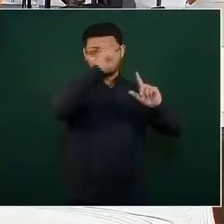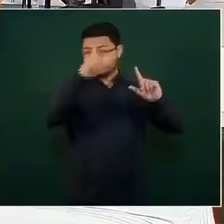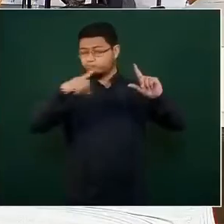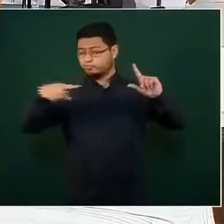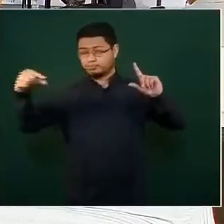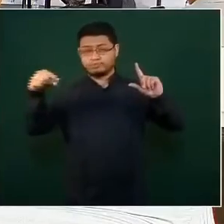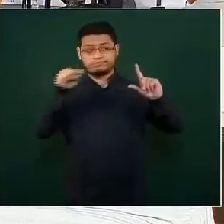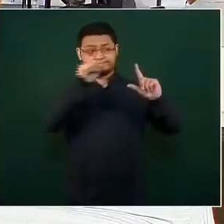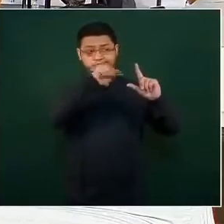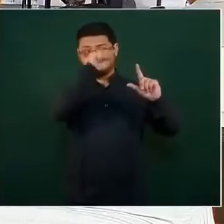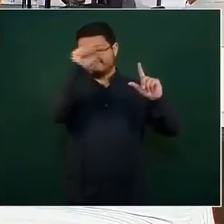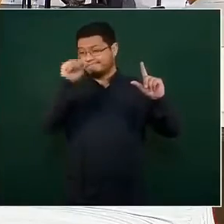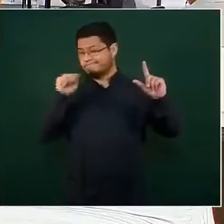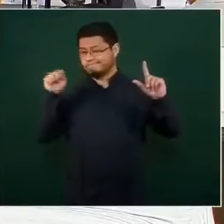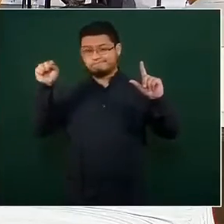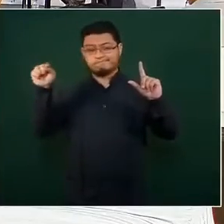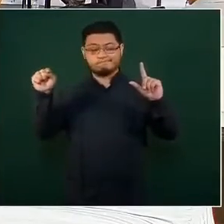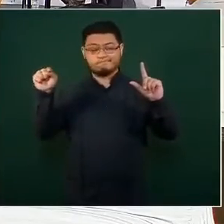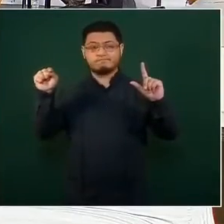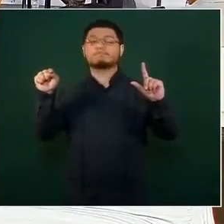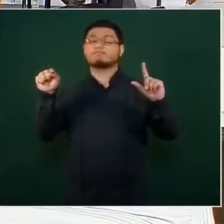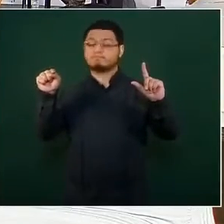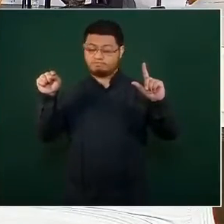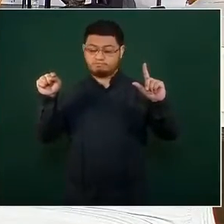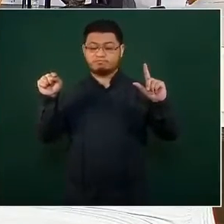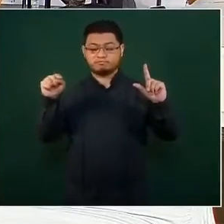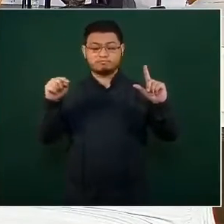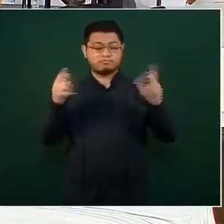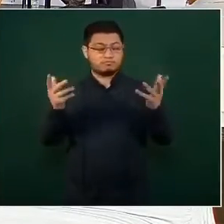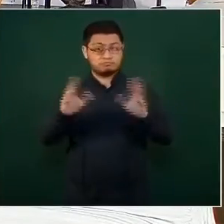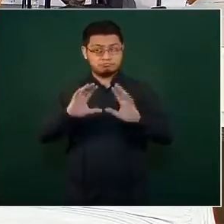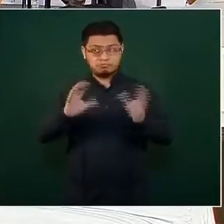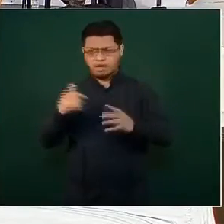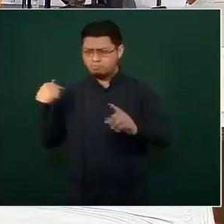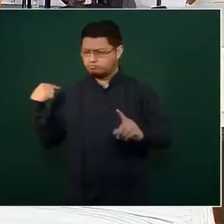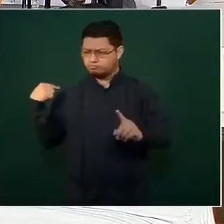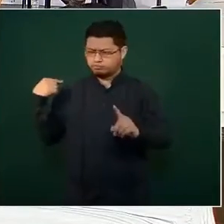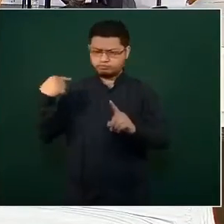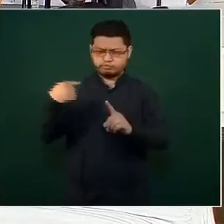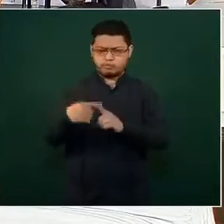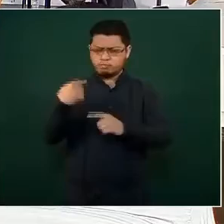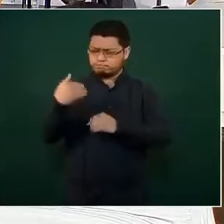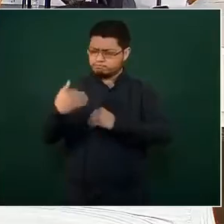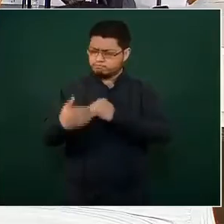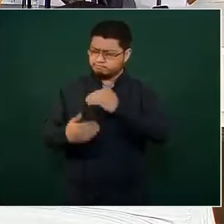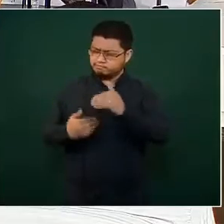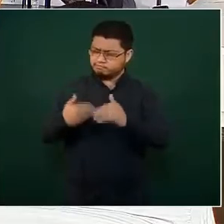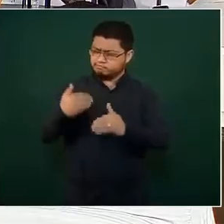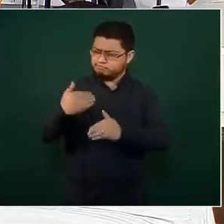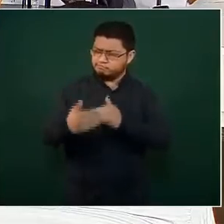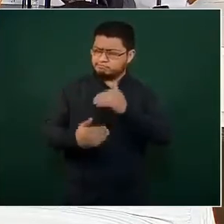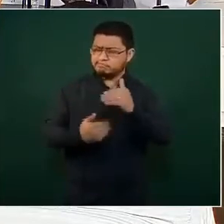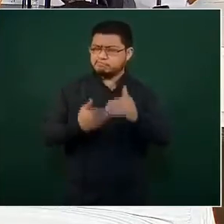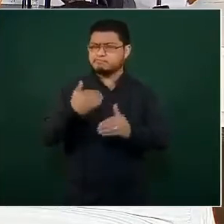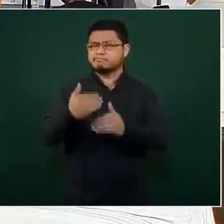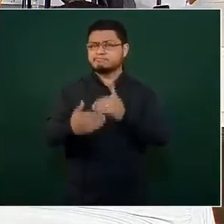ya se avanzó, incluso